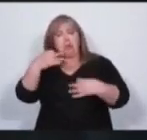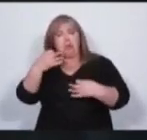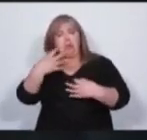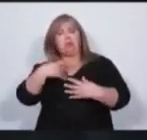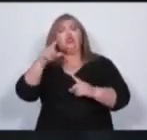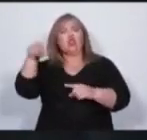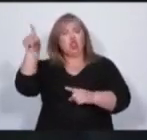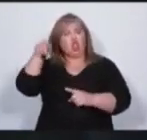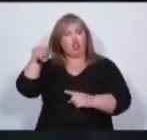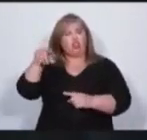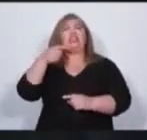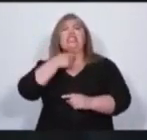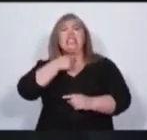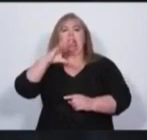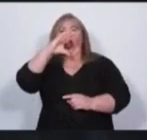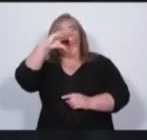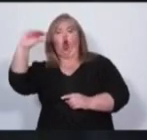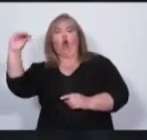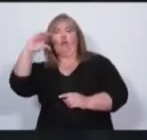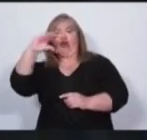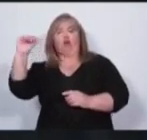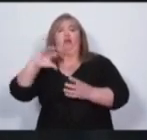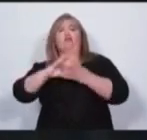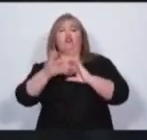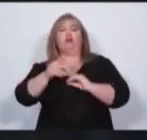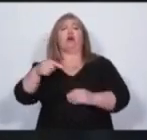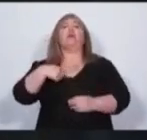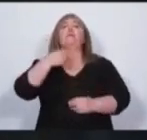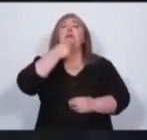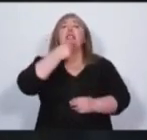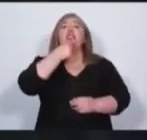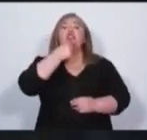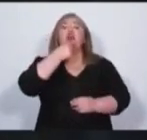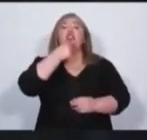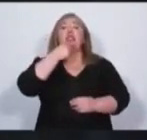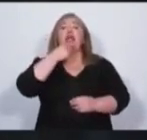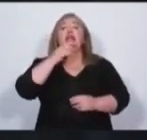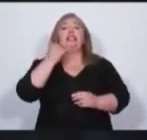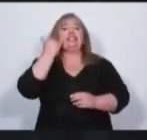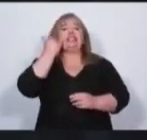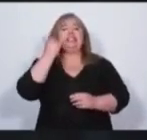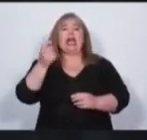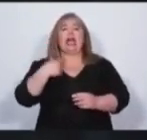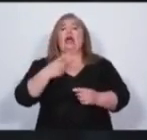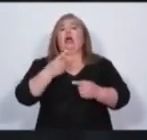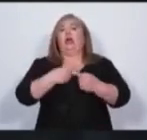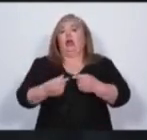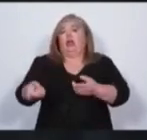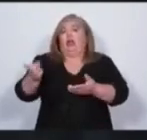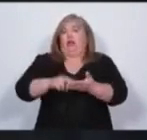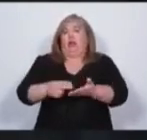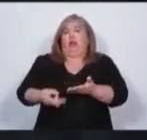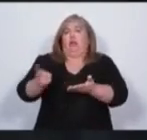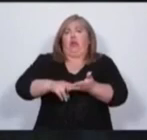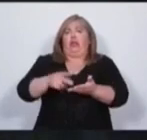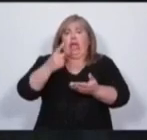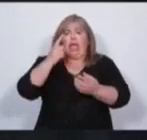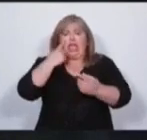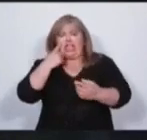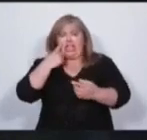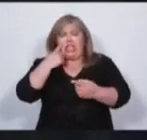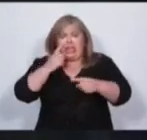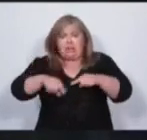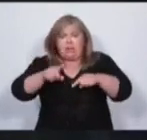concretos. En Mendoza es la provincia donde se terminó con la reelección indefinida de intendentes. Es la